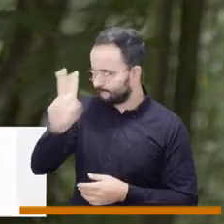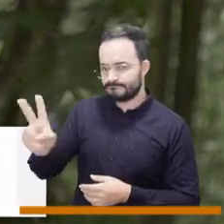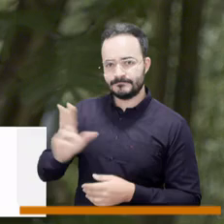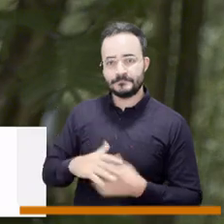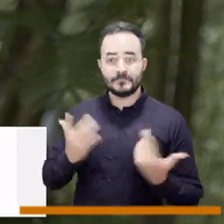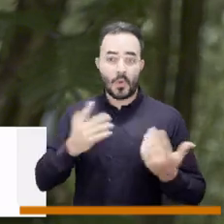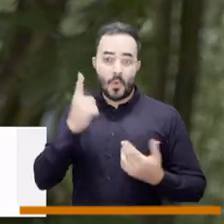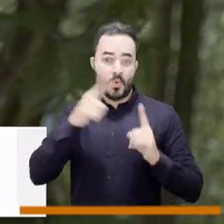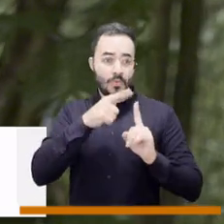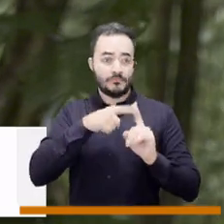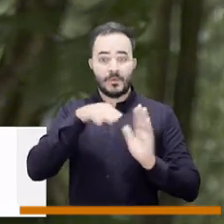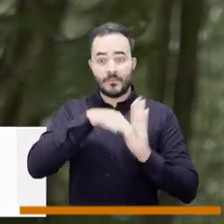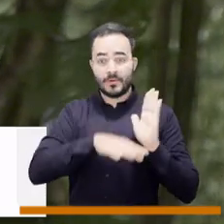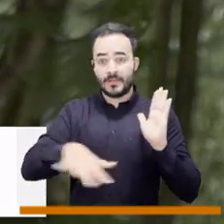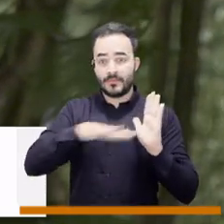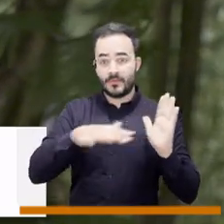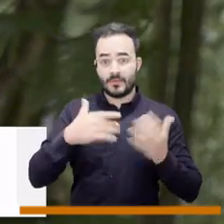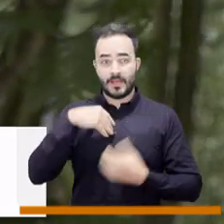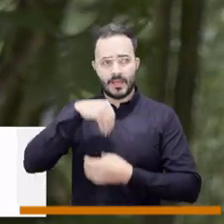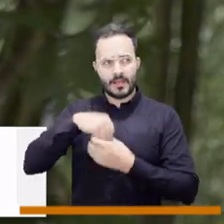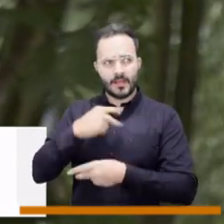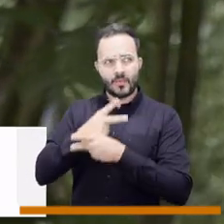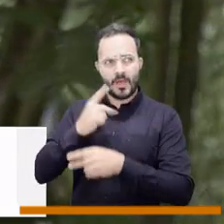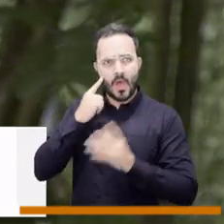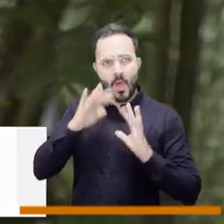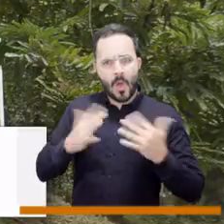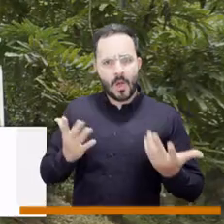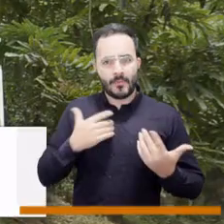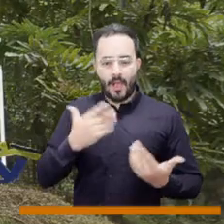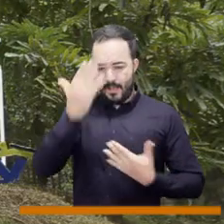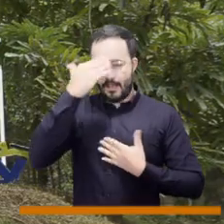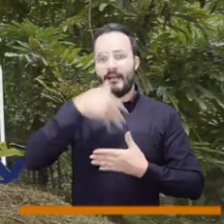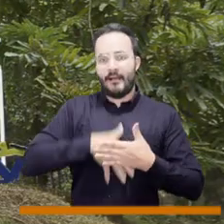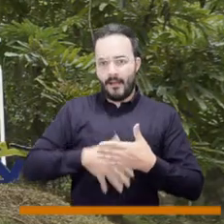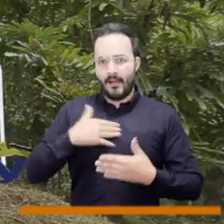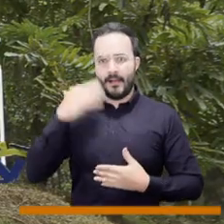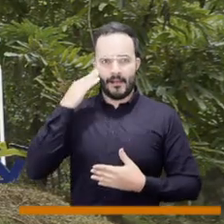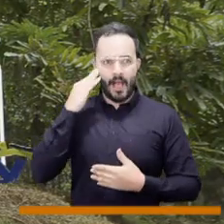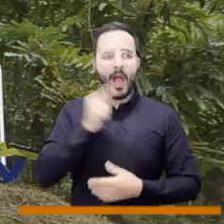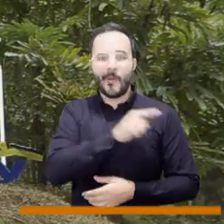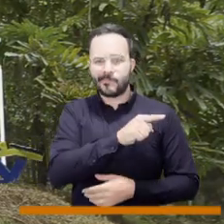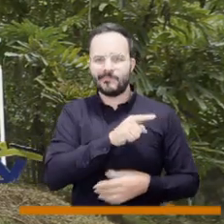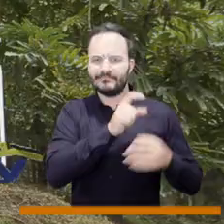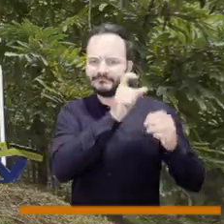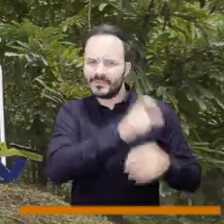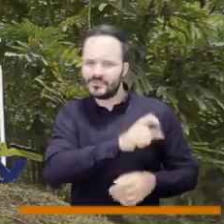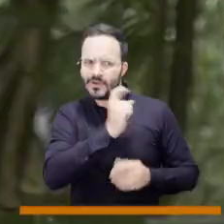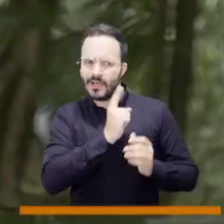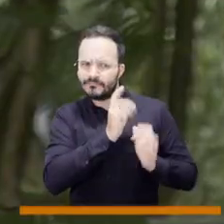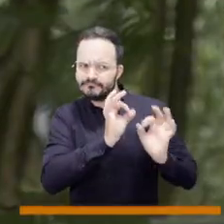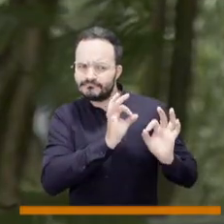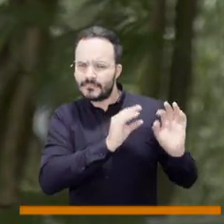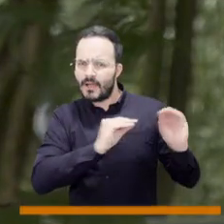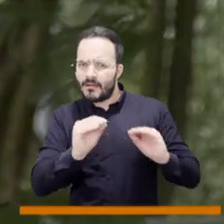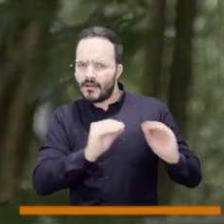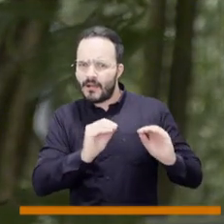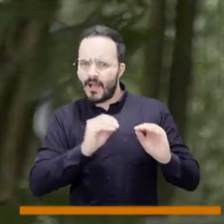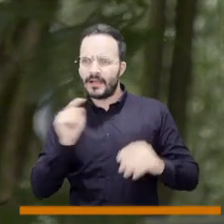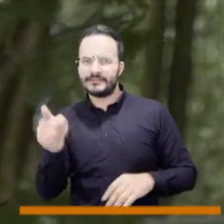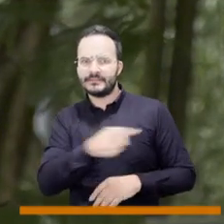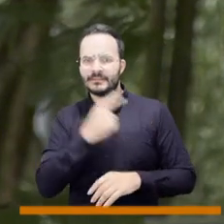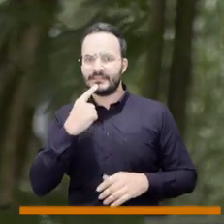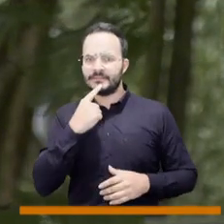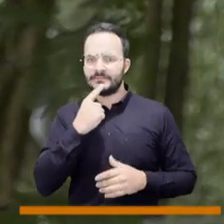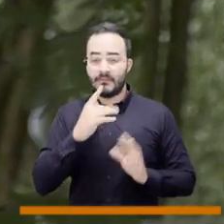derechos Es decir, ellos deben de saber la política pública del cuidador Desde la DIANA hay una cuenta satélite que dice